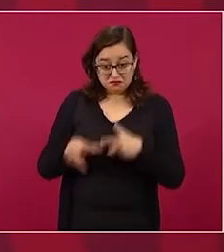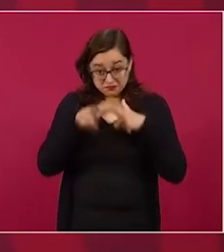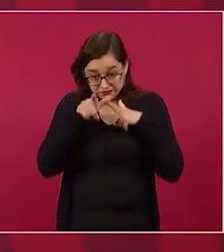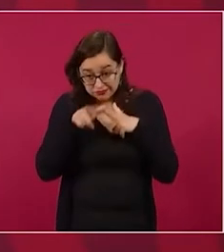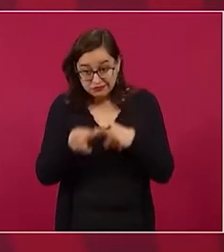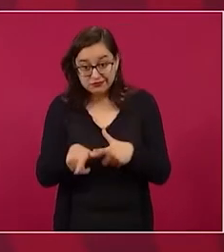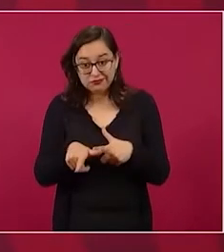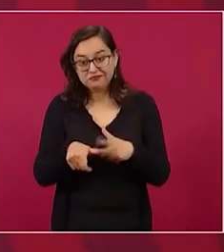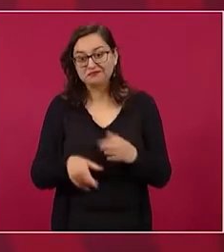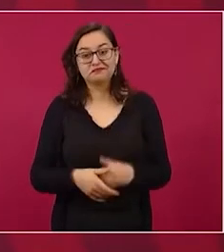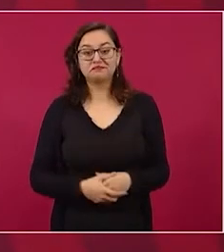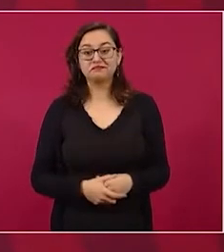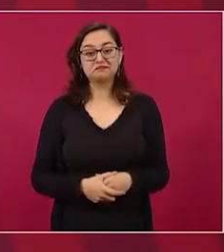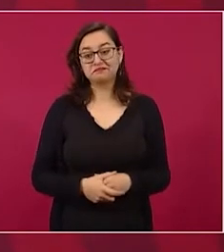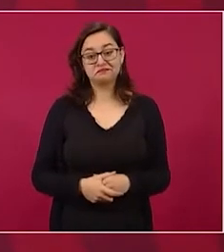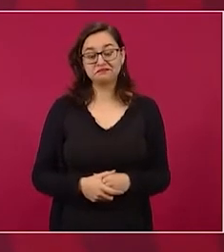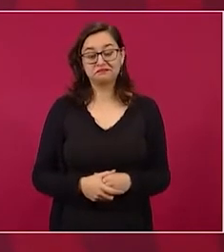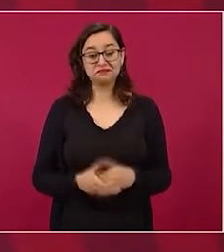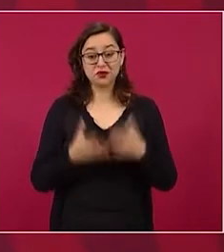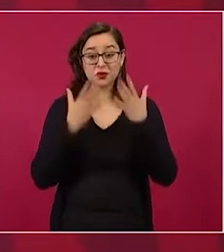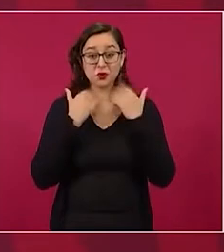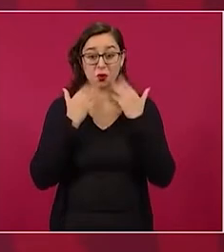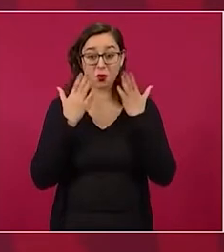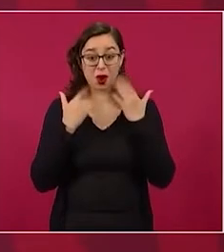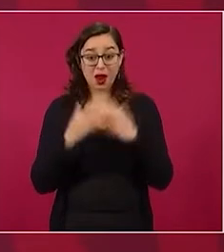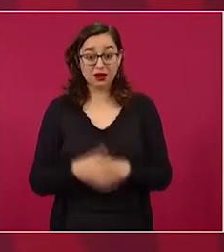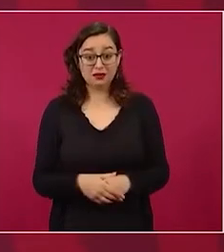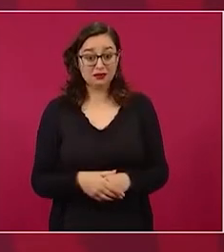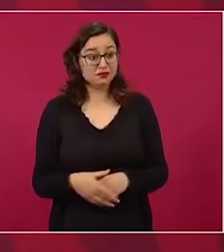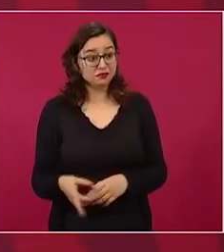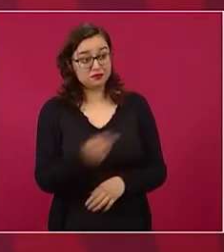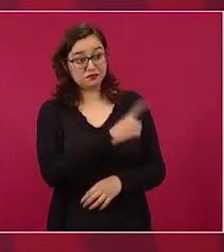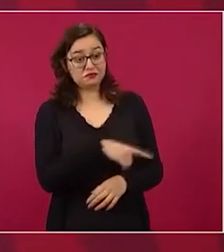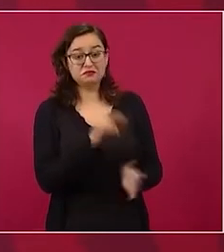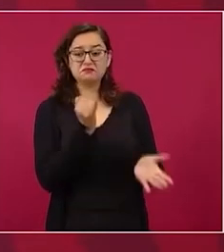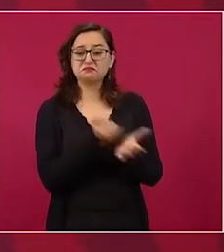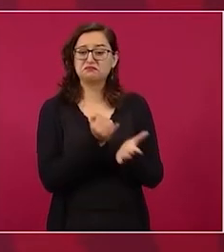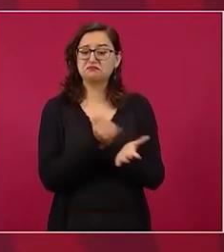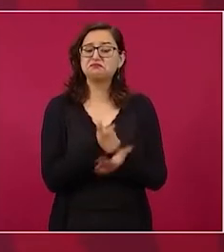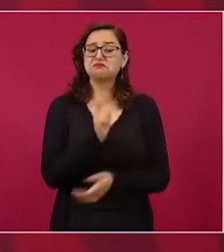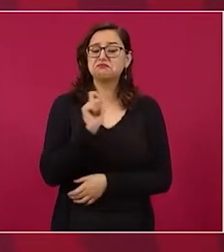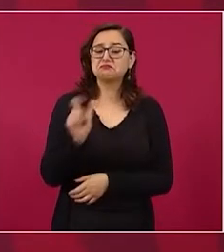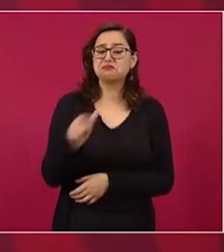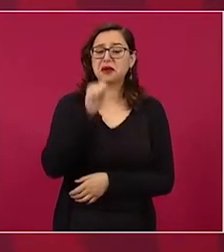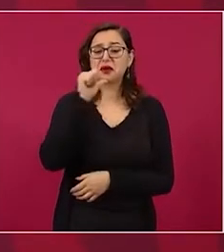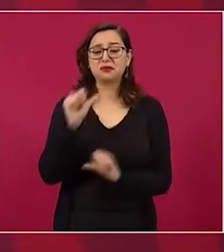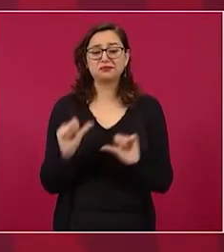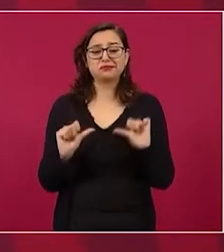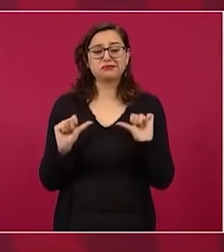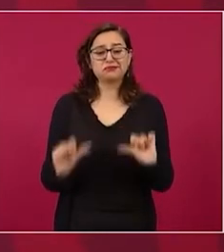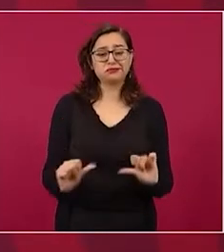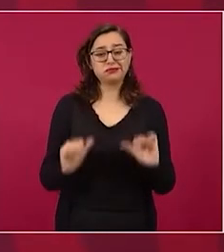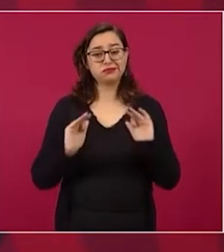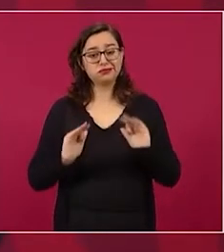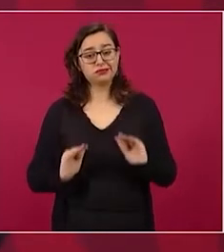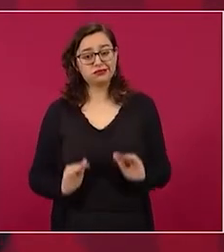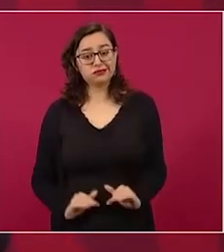el que no pagaban los impuestos, los de arriba, el que